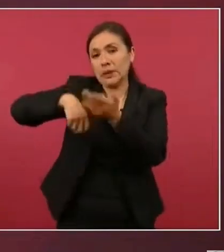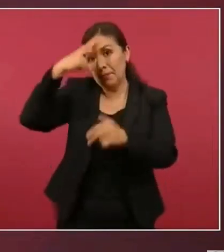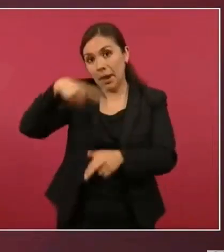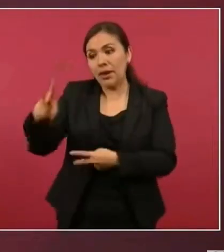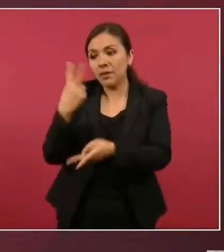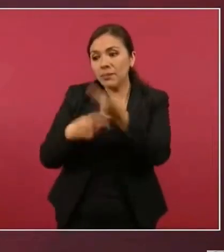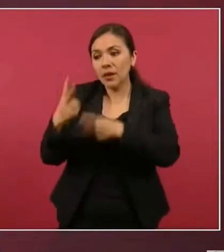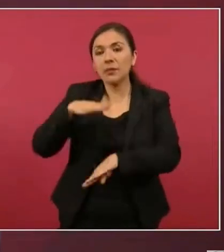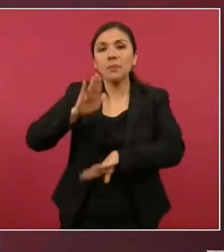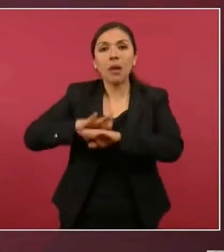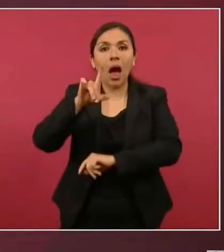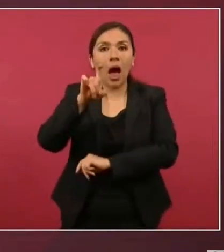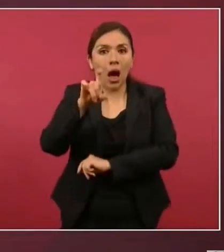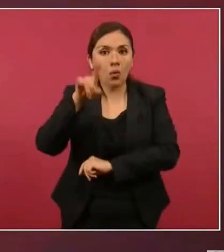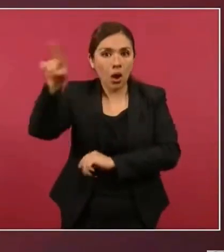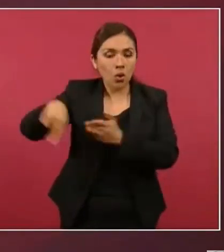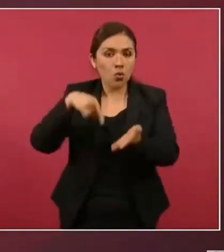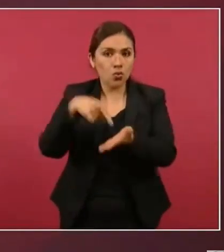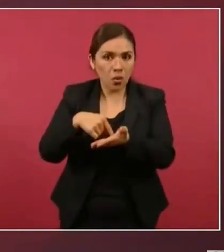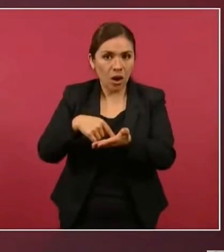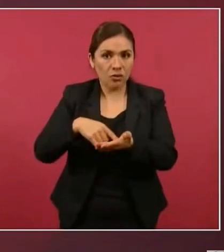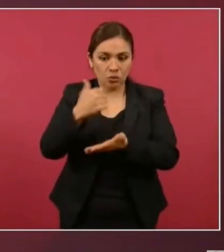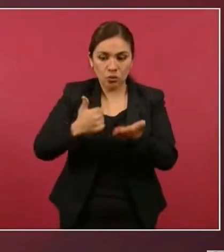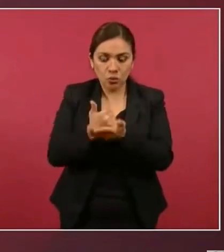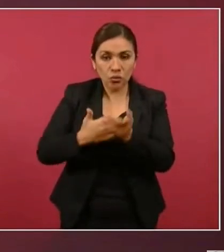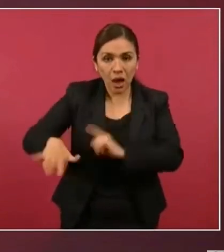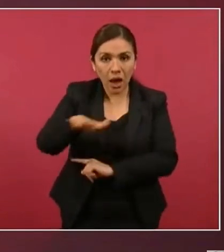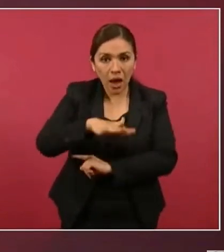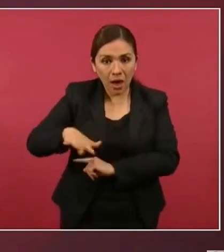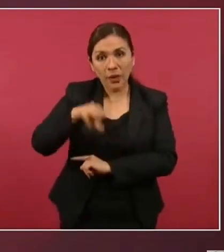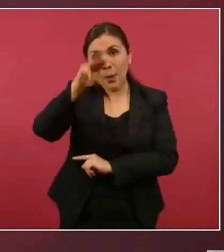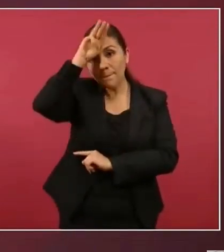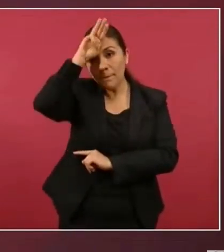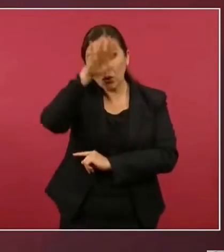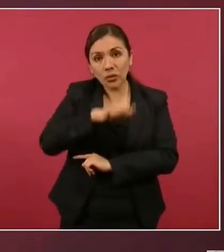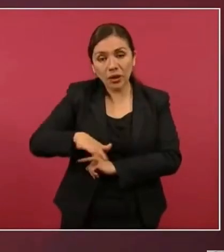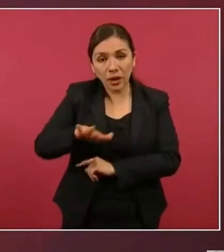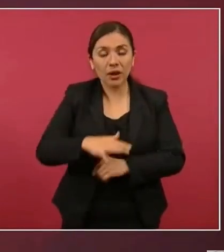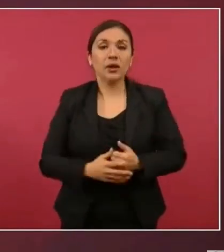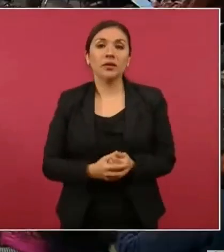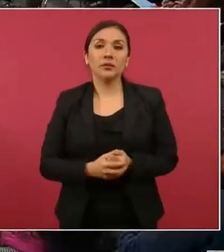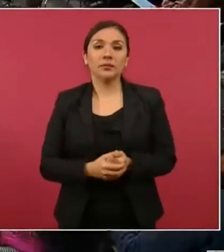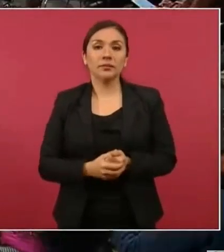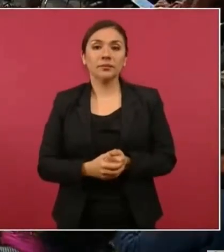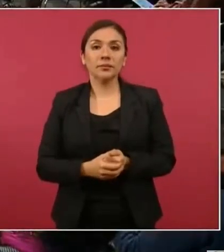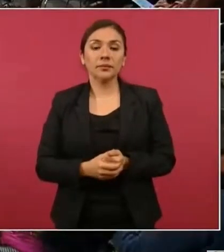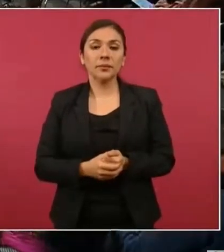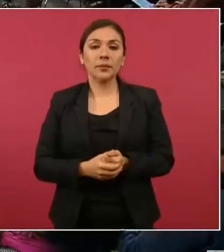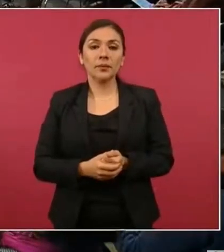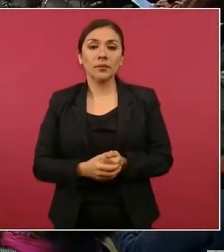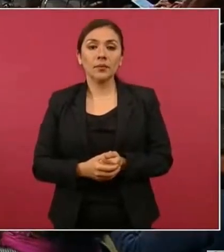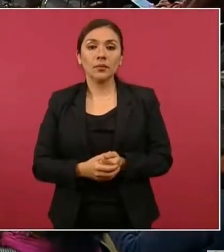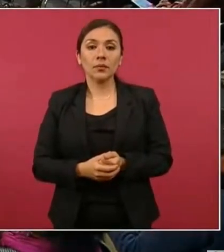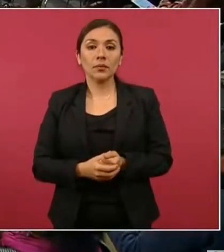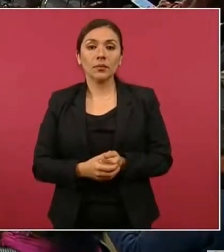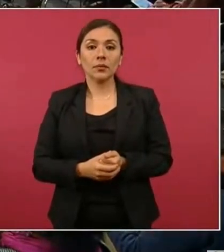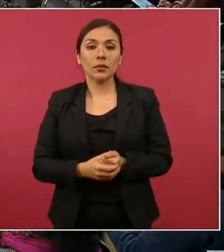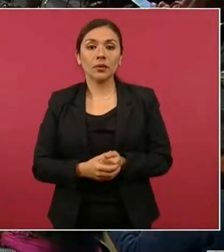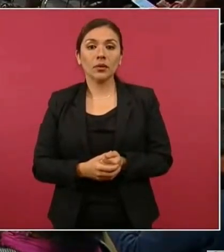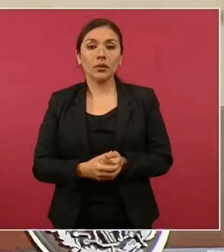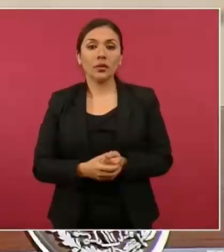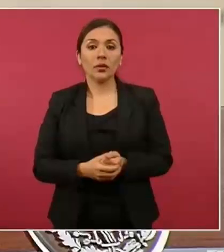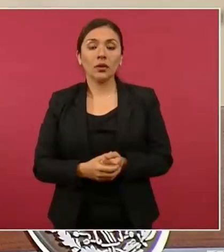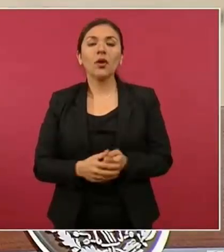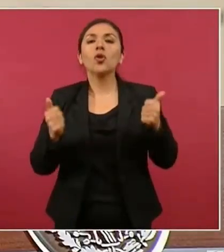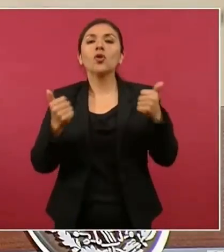agua de la zona metropolitana de Monterrey con un